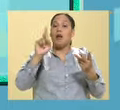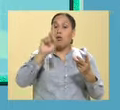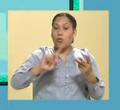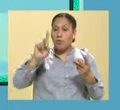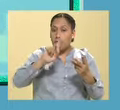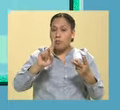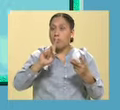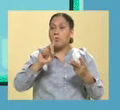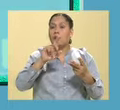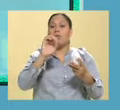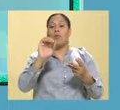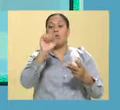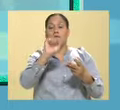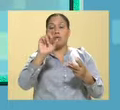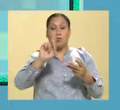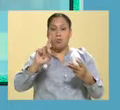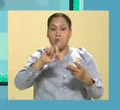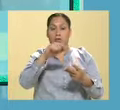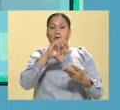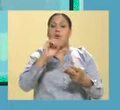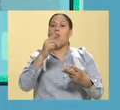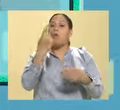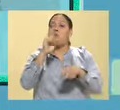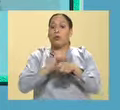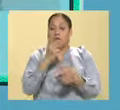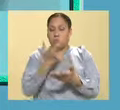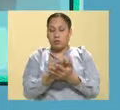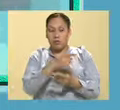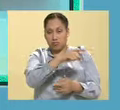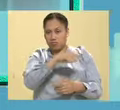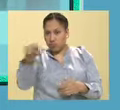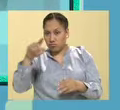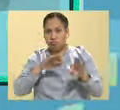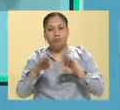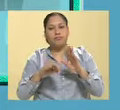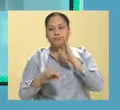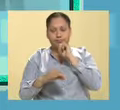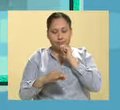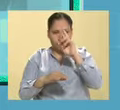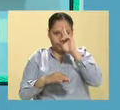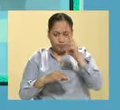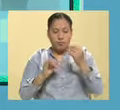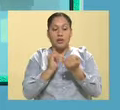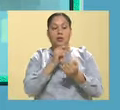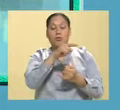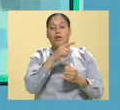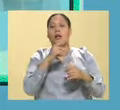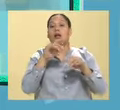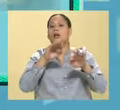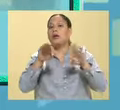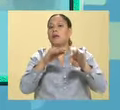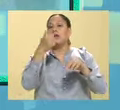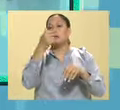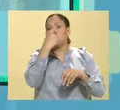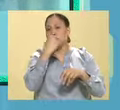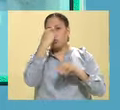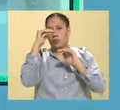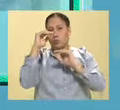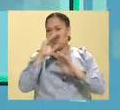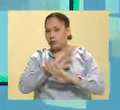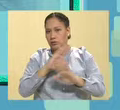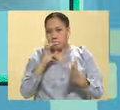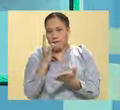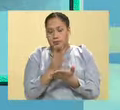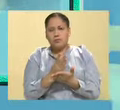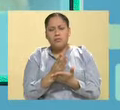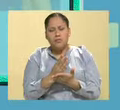descanso obligatorio. Otra prohibición más que tenemos es que solo pueden laborar hasta 6 horas diarias. ¿Por